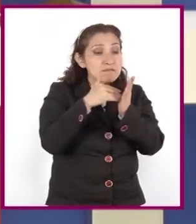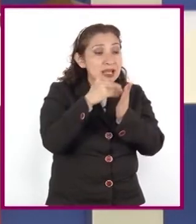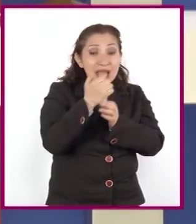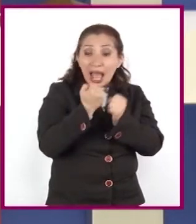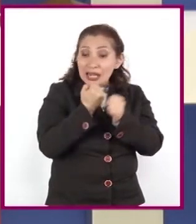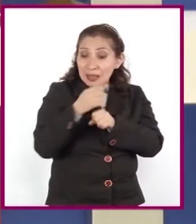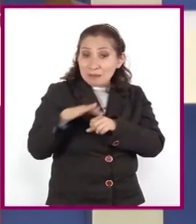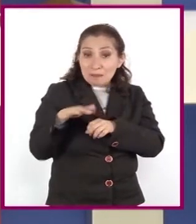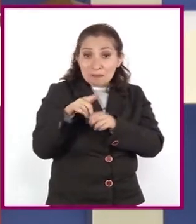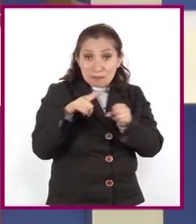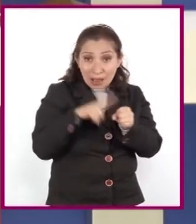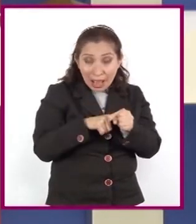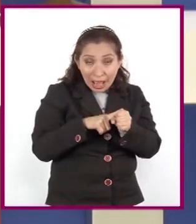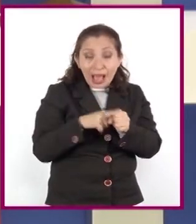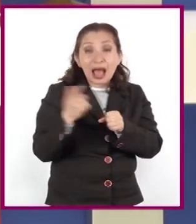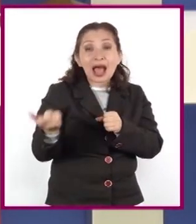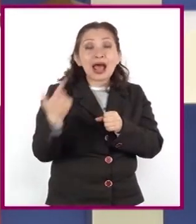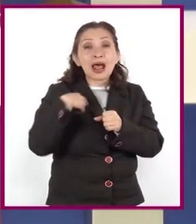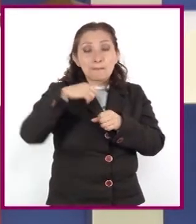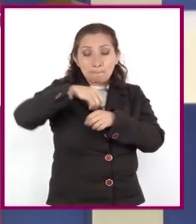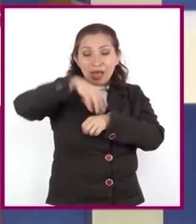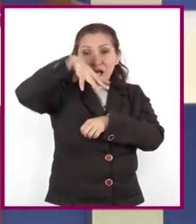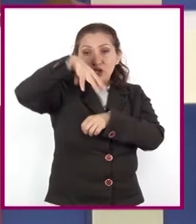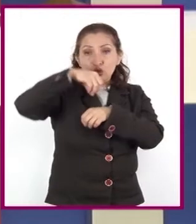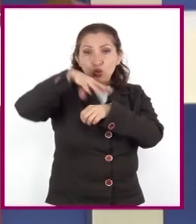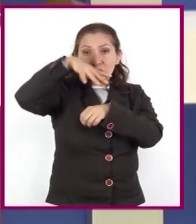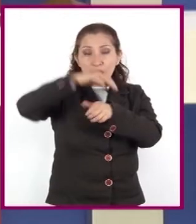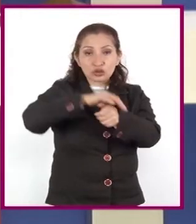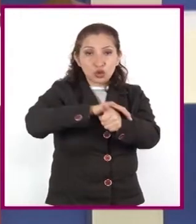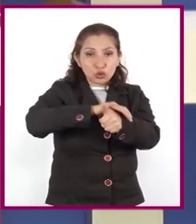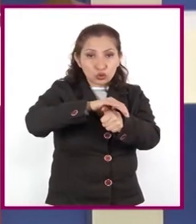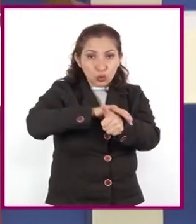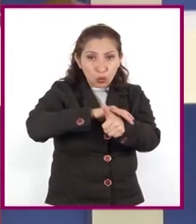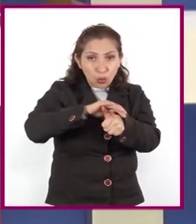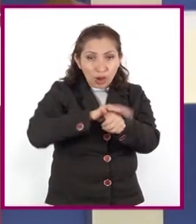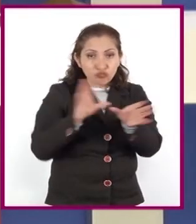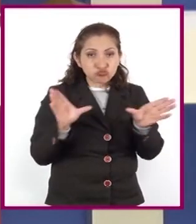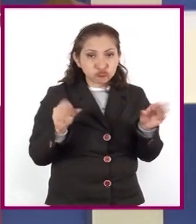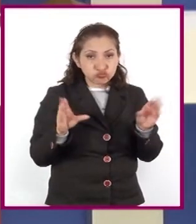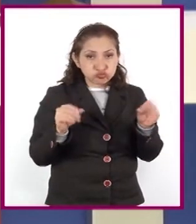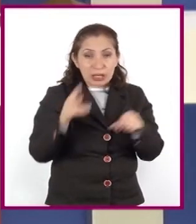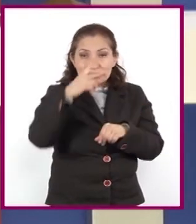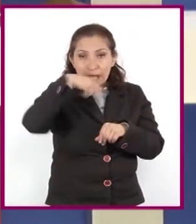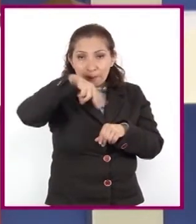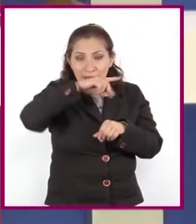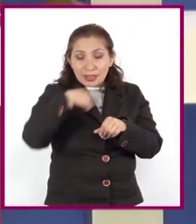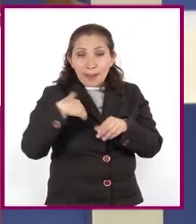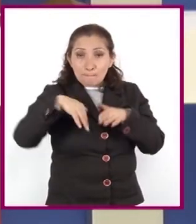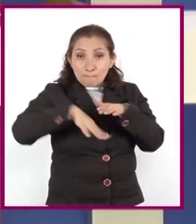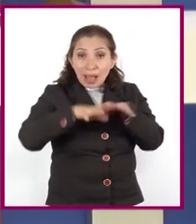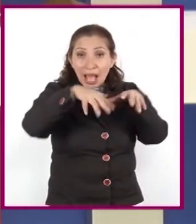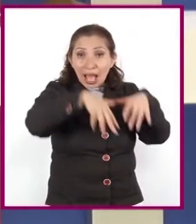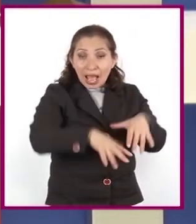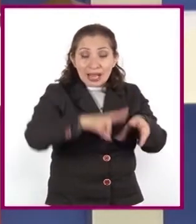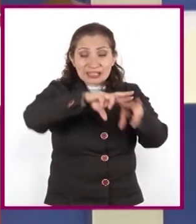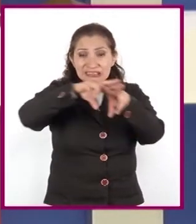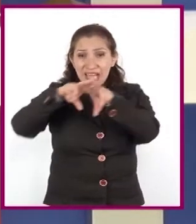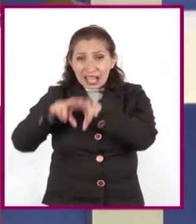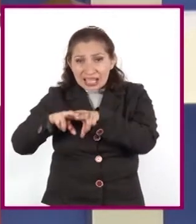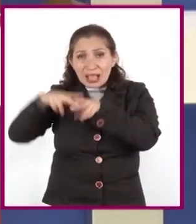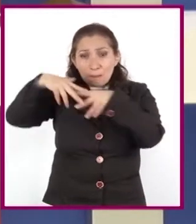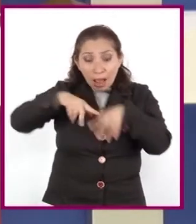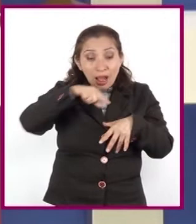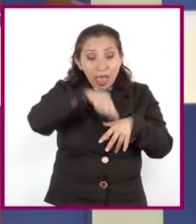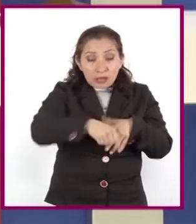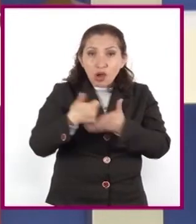animales como medusas, crustáceos, tortugas, serpientes de mar, estrellas de mar, entre otros,